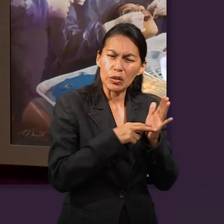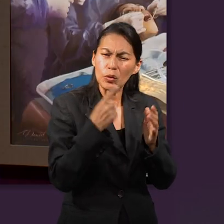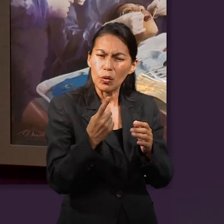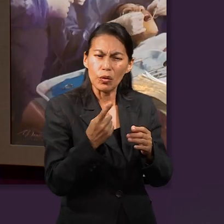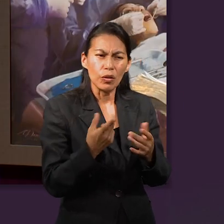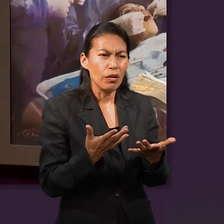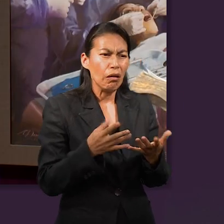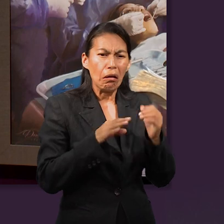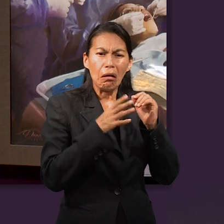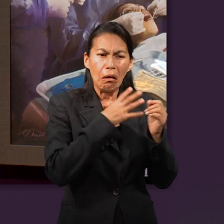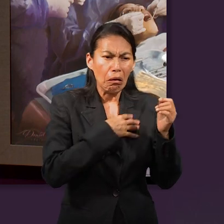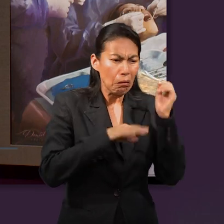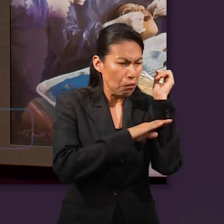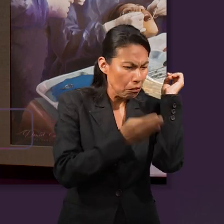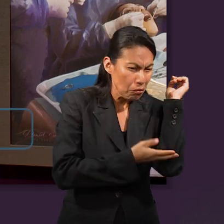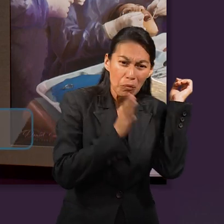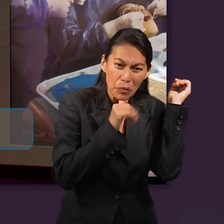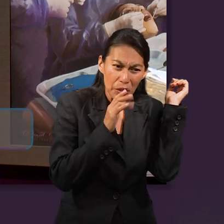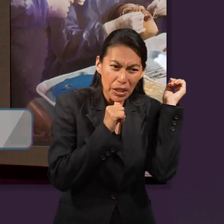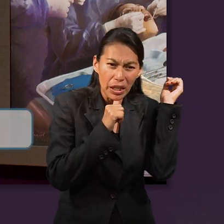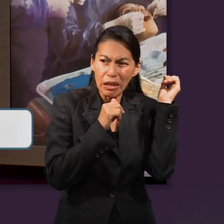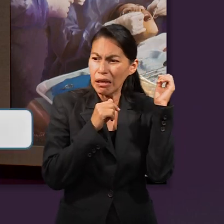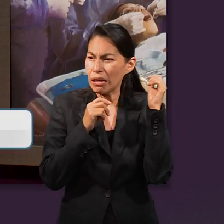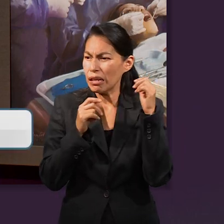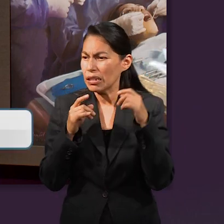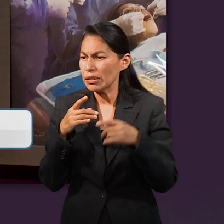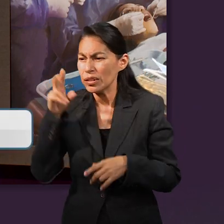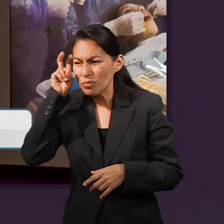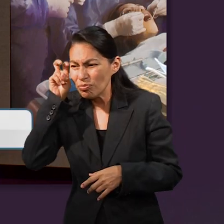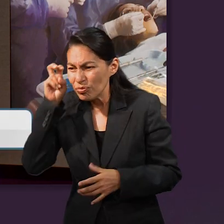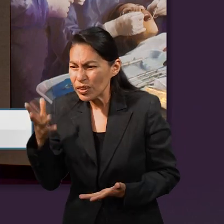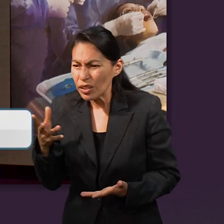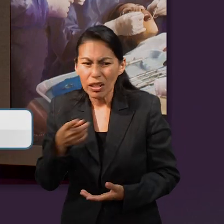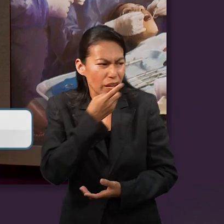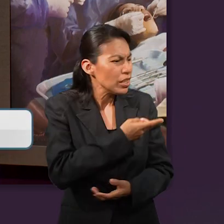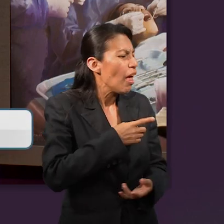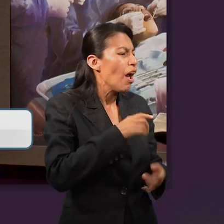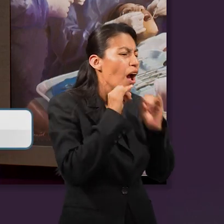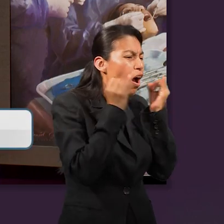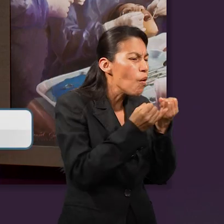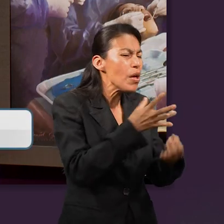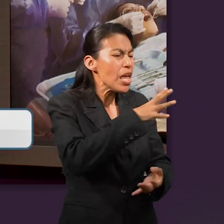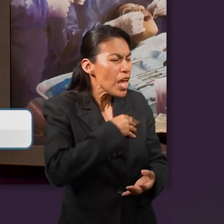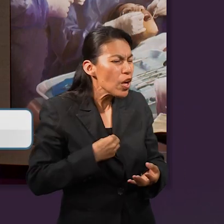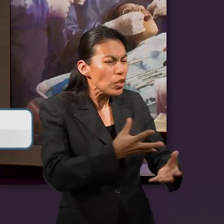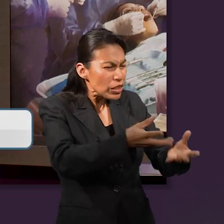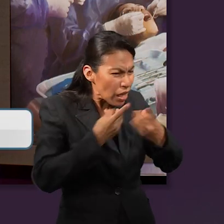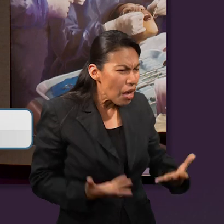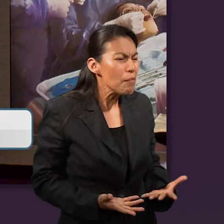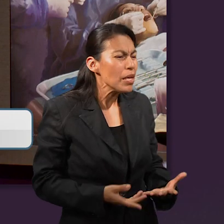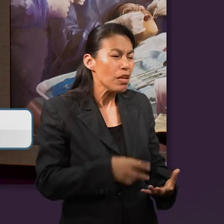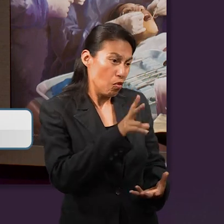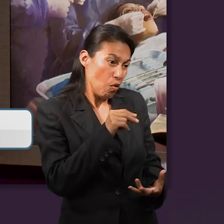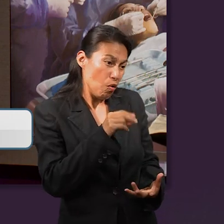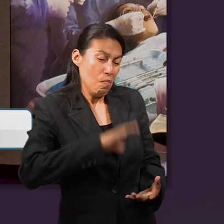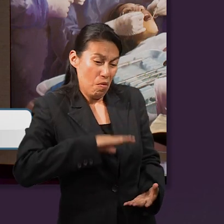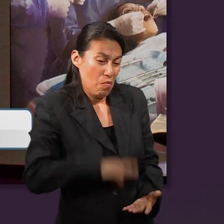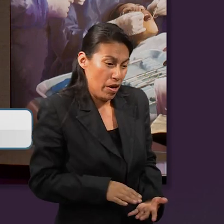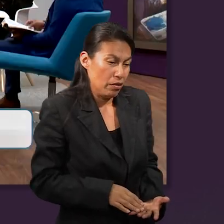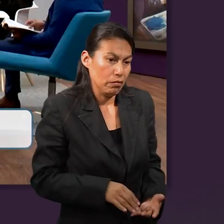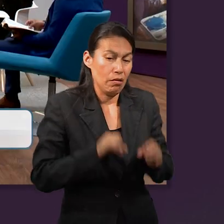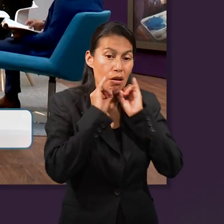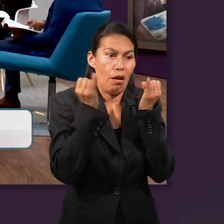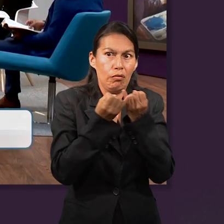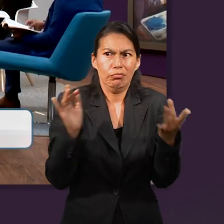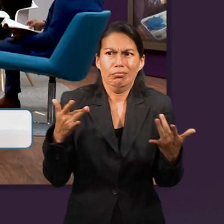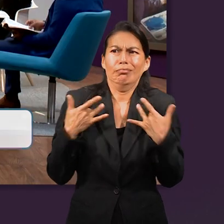del capítulo 30. Dice, al ver Raquel que no daba hijos a Jacob, tuvo envidia de su hermana y dijo a Jacob, dame hijos o si no me muero. Entonces, Jacob le